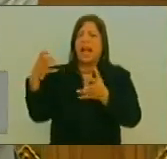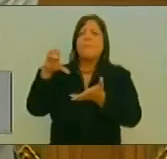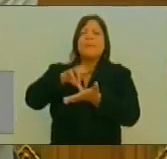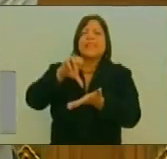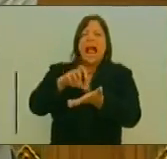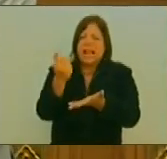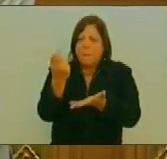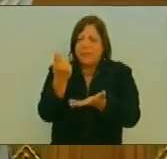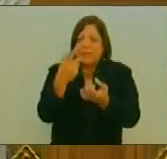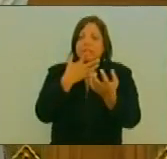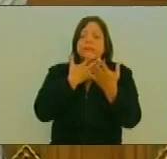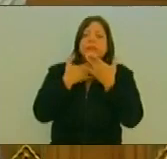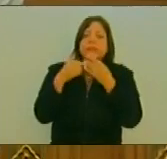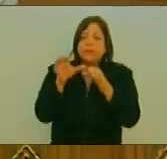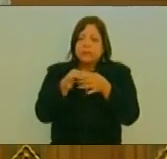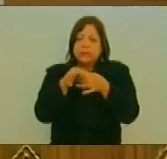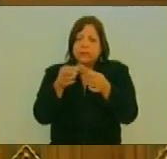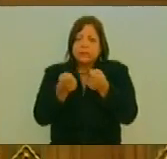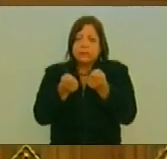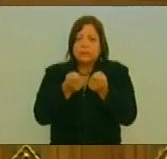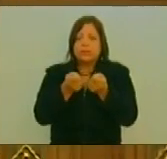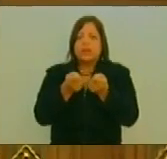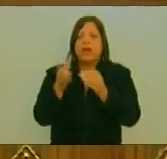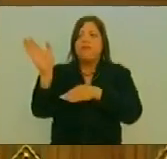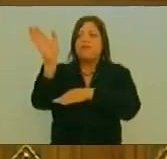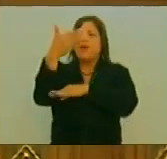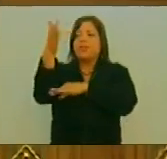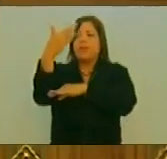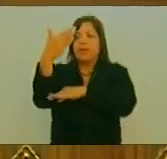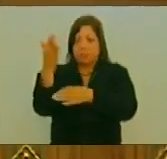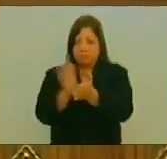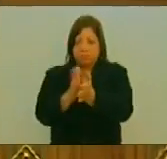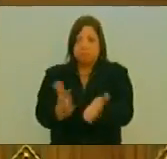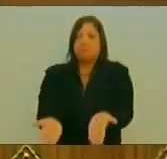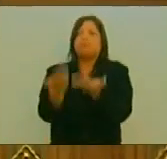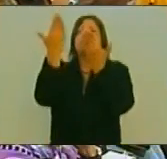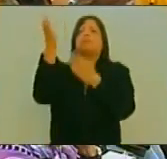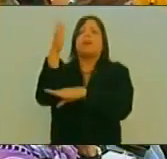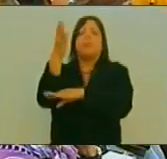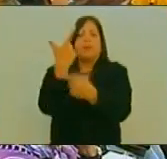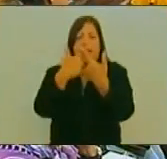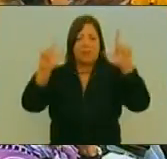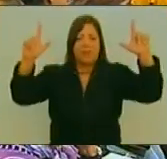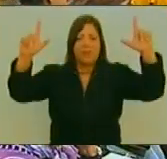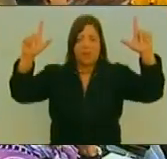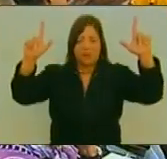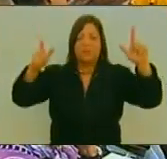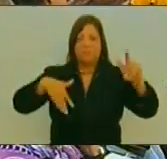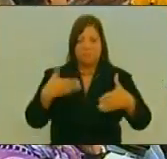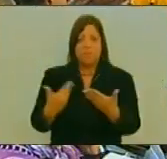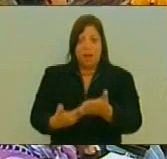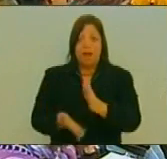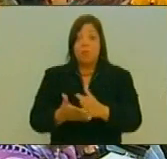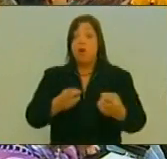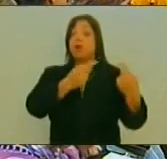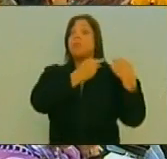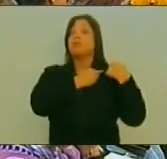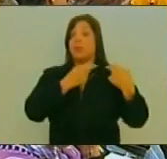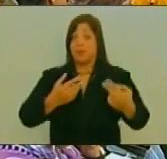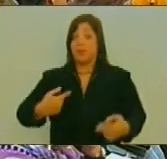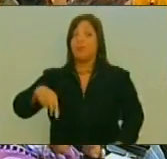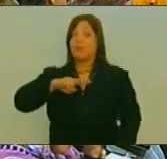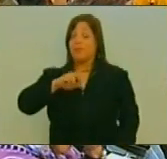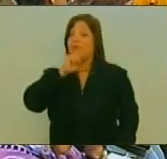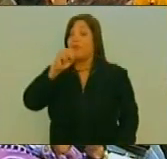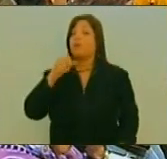Y levantar nosotros Las banderas Del pueblo Las banderas liberadoras Y miren que Tamaña responsabilidad Compañeros